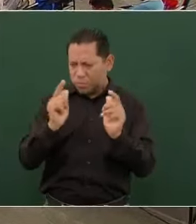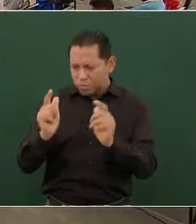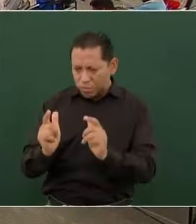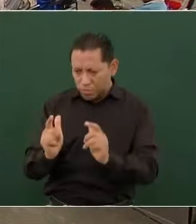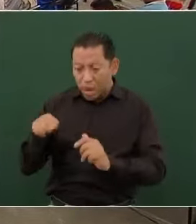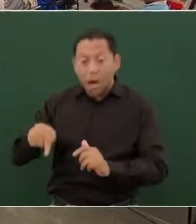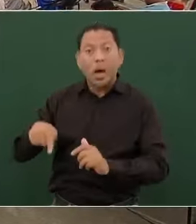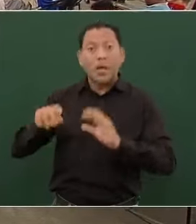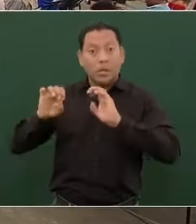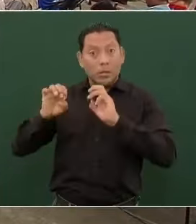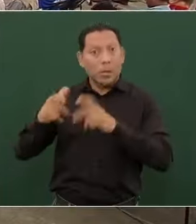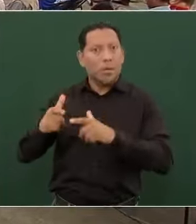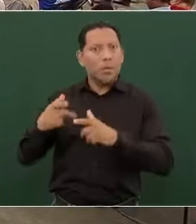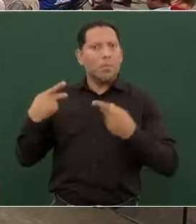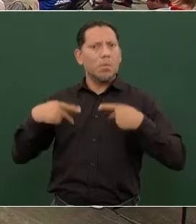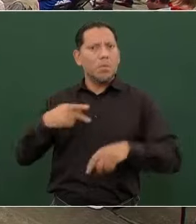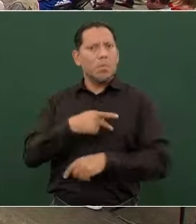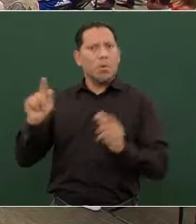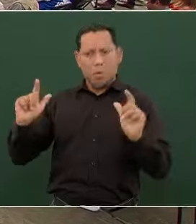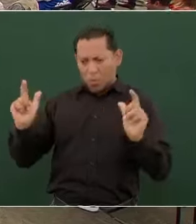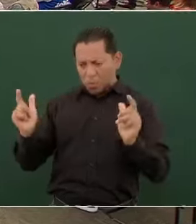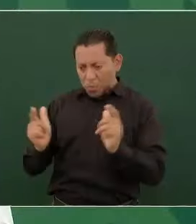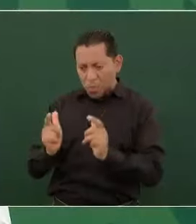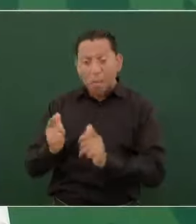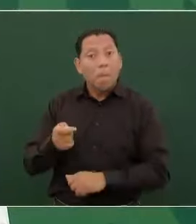Chiapas, el número uno.